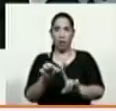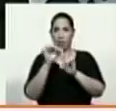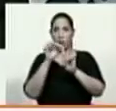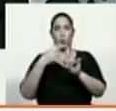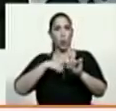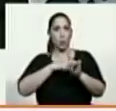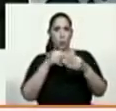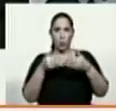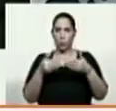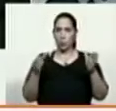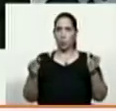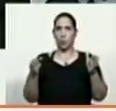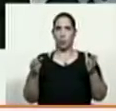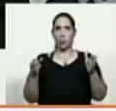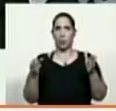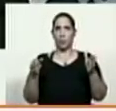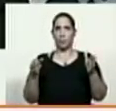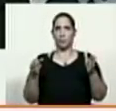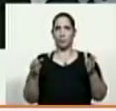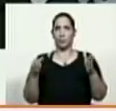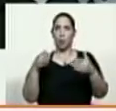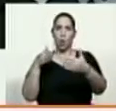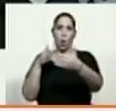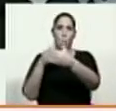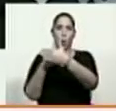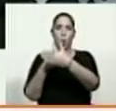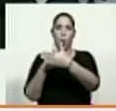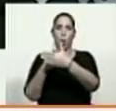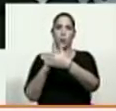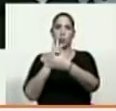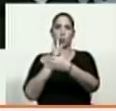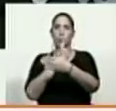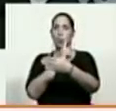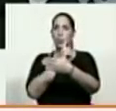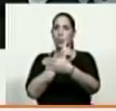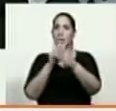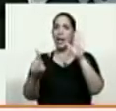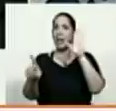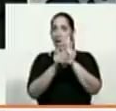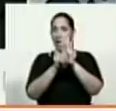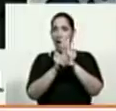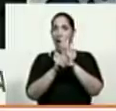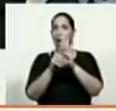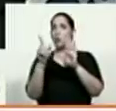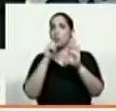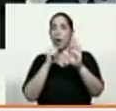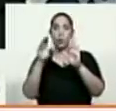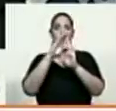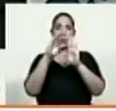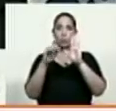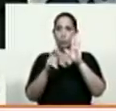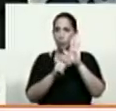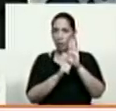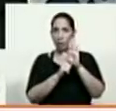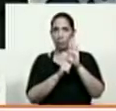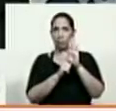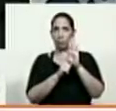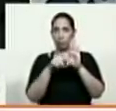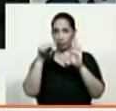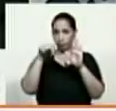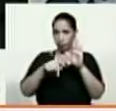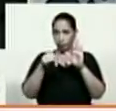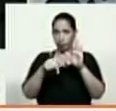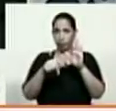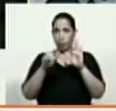hemos abierto unos MP en contra de los ciudadanos nombrados legal e inconstitucionalmente, en este caso,